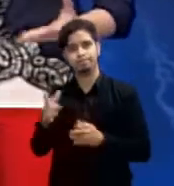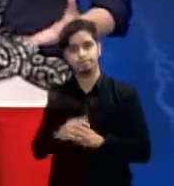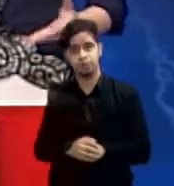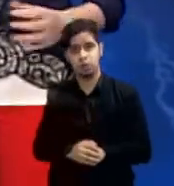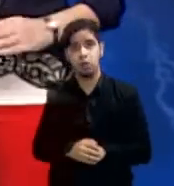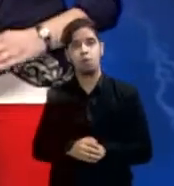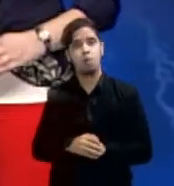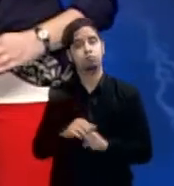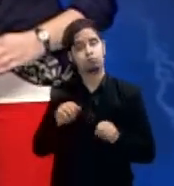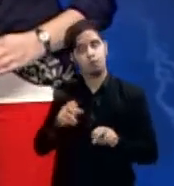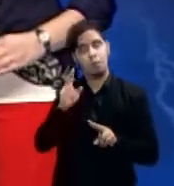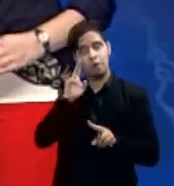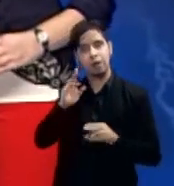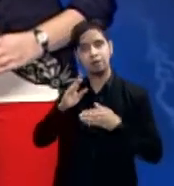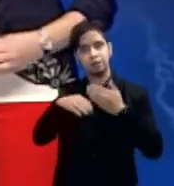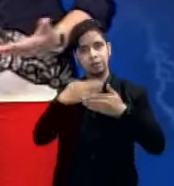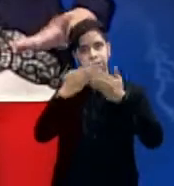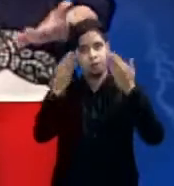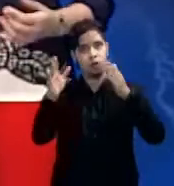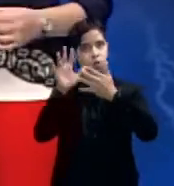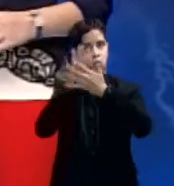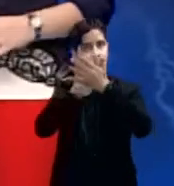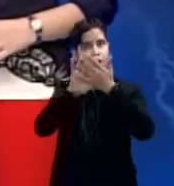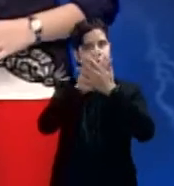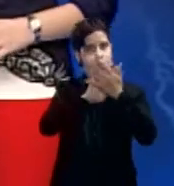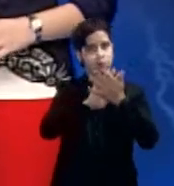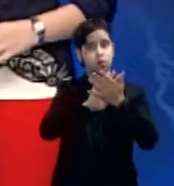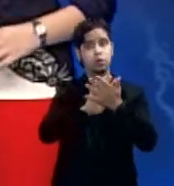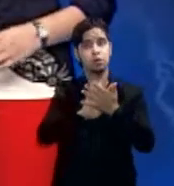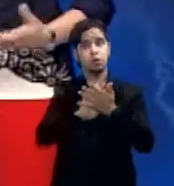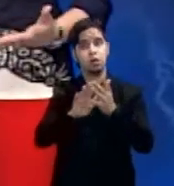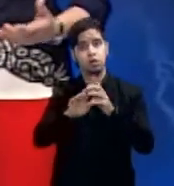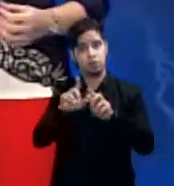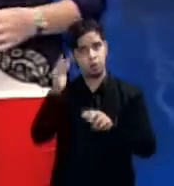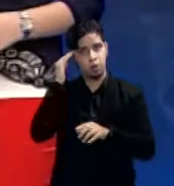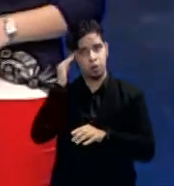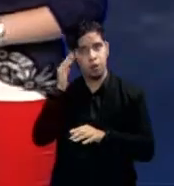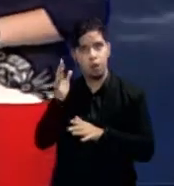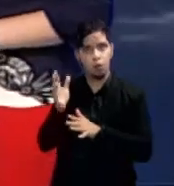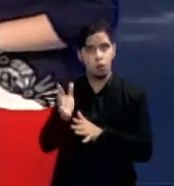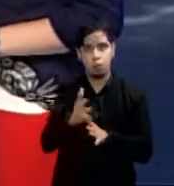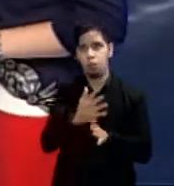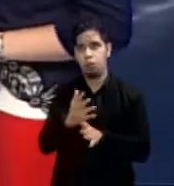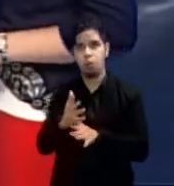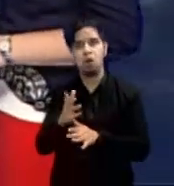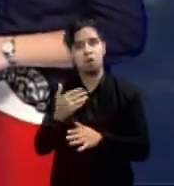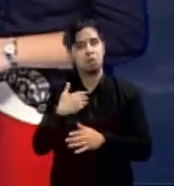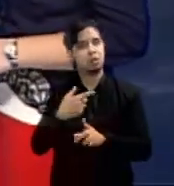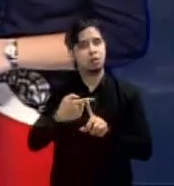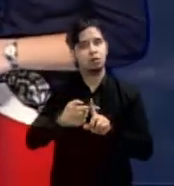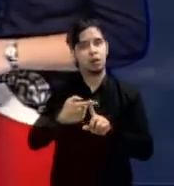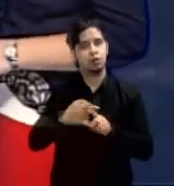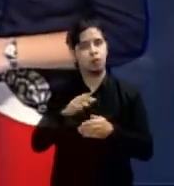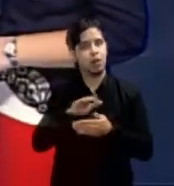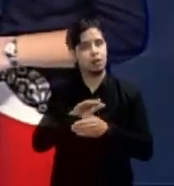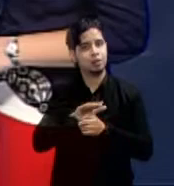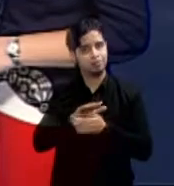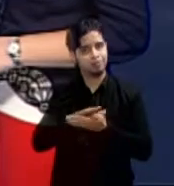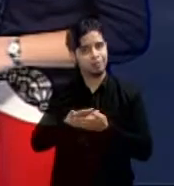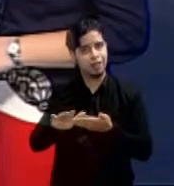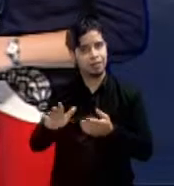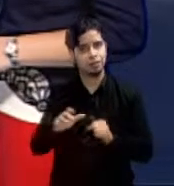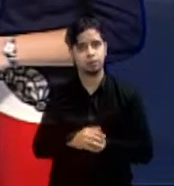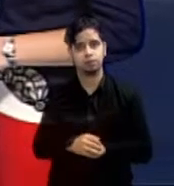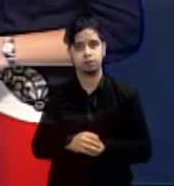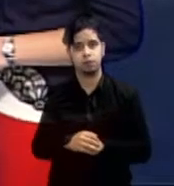cielos nublados y además de que va a inferir en la dirección del viento y traerá temperaturas bastante agradables para la época. El